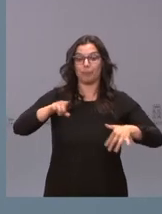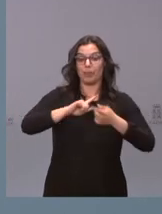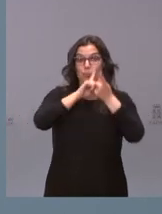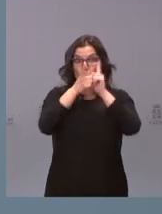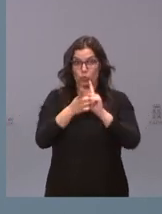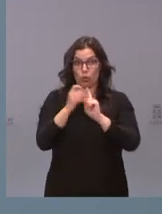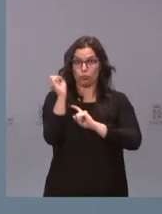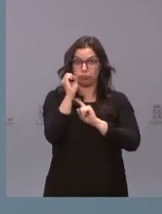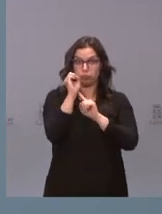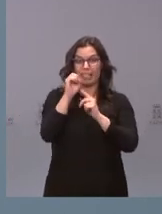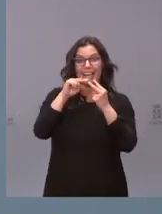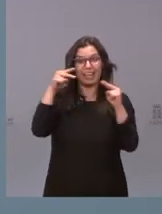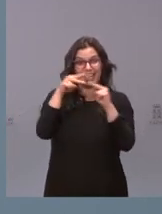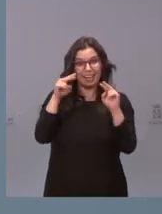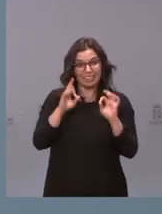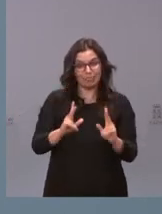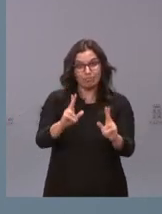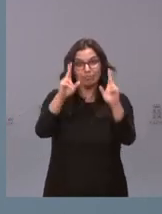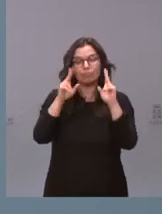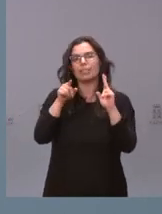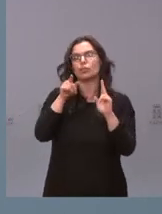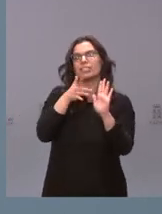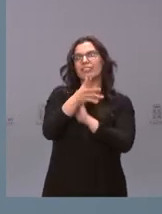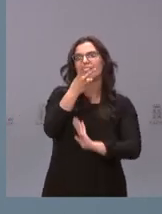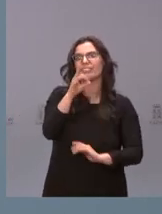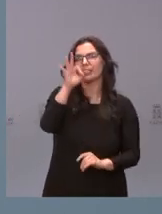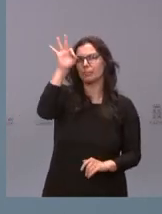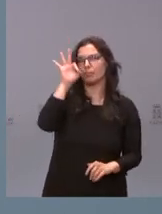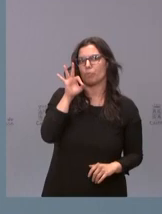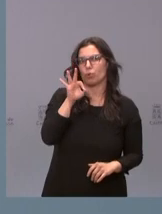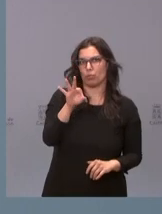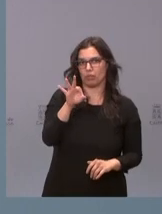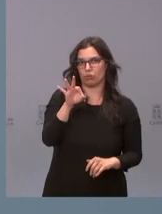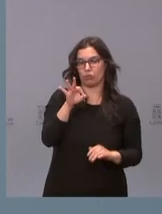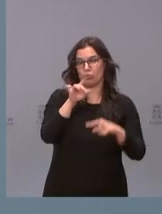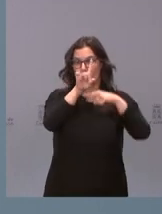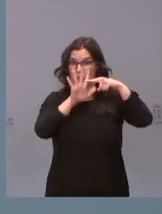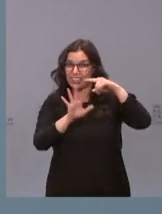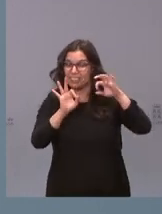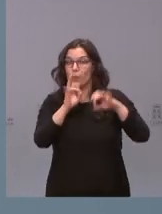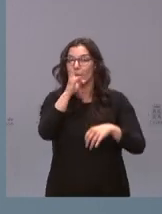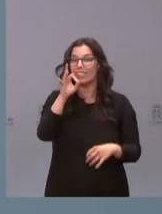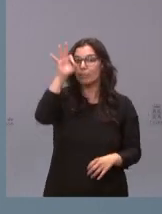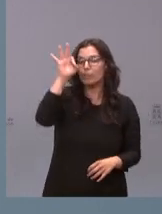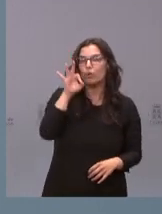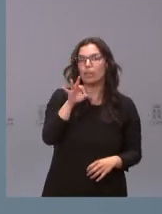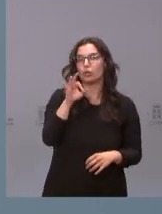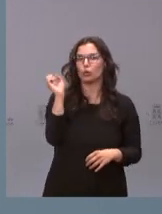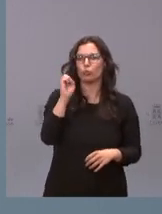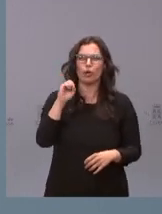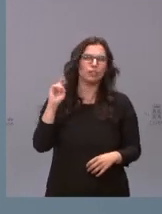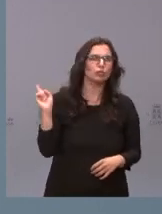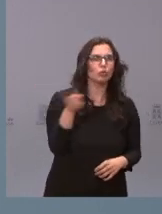en el oncogen Carras representan el 20%, es decir, una quinta parte de todos los tumores